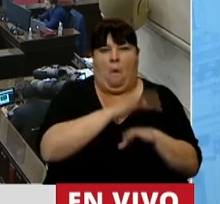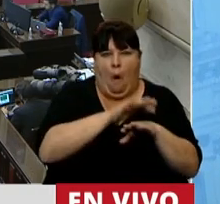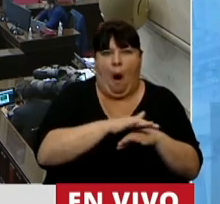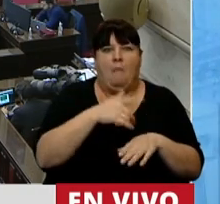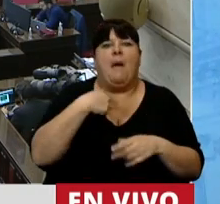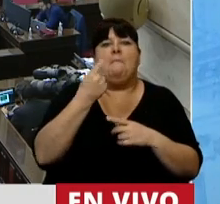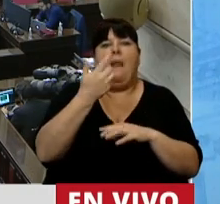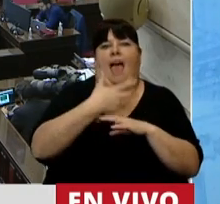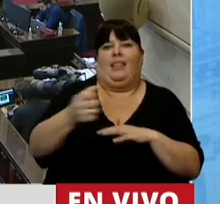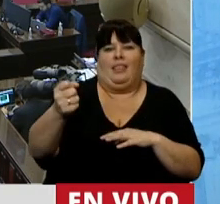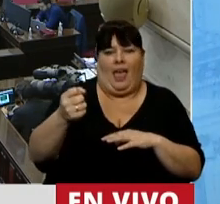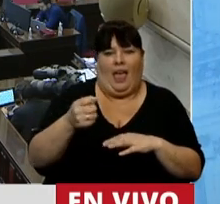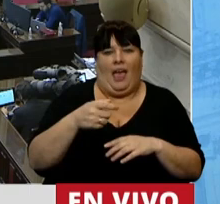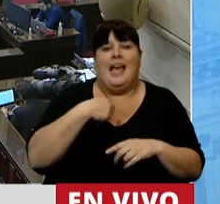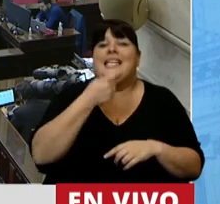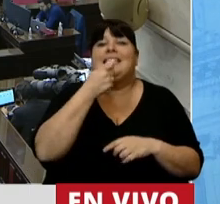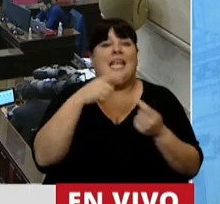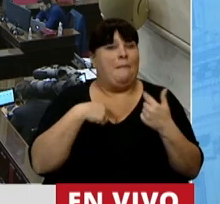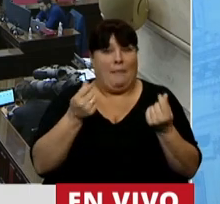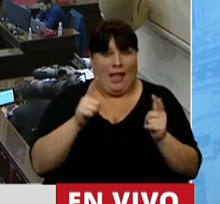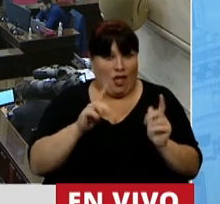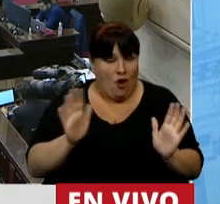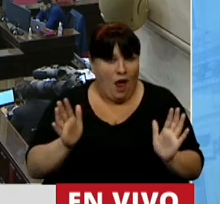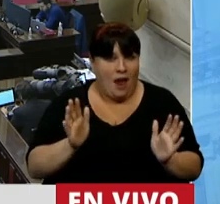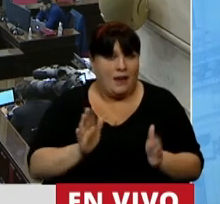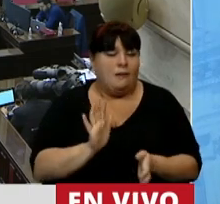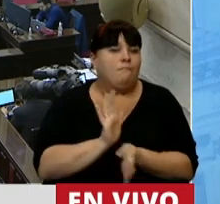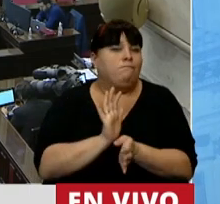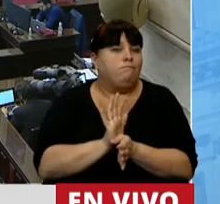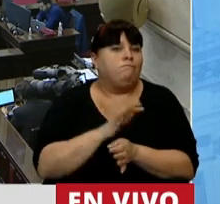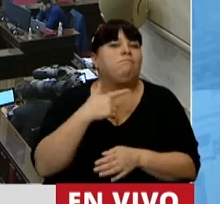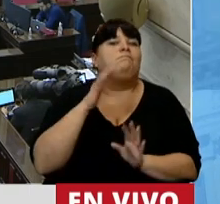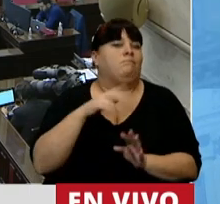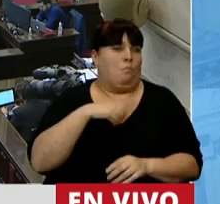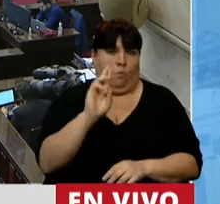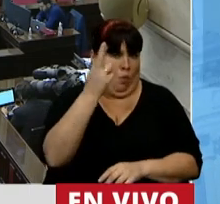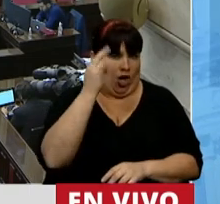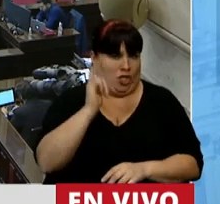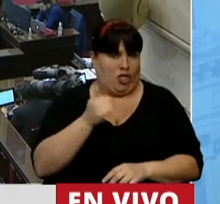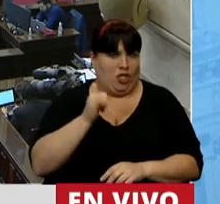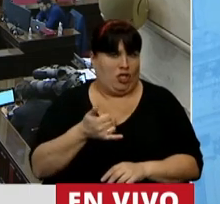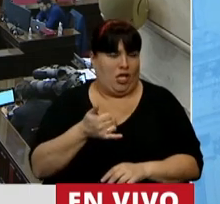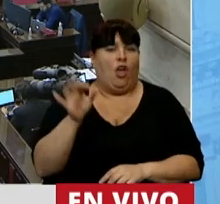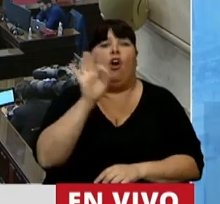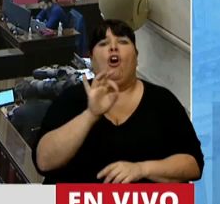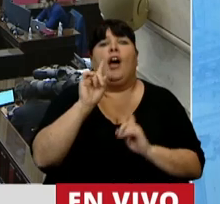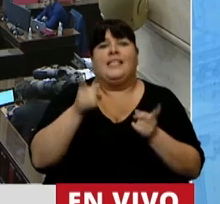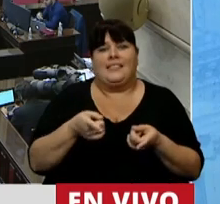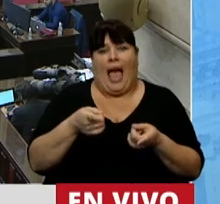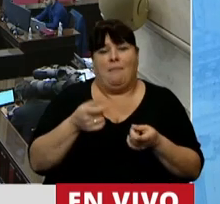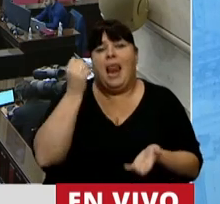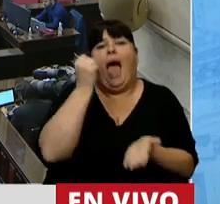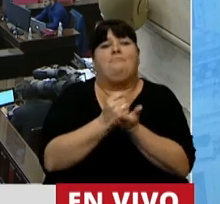con nuestro dinero. Y si no tenemos dinero, nos espera la muerte o también las